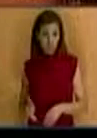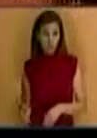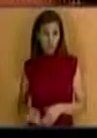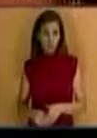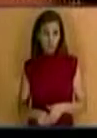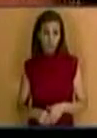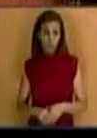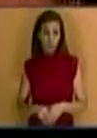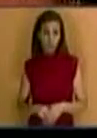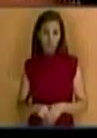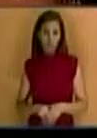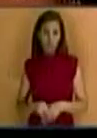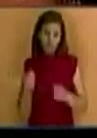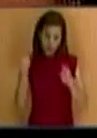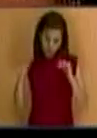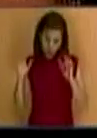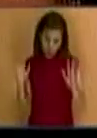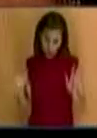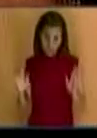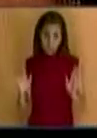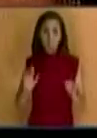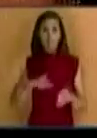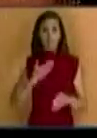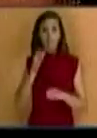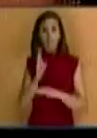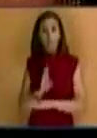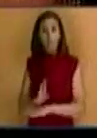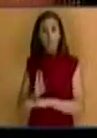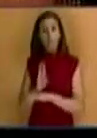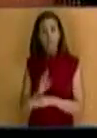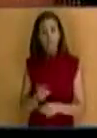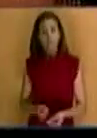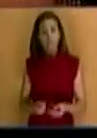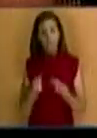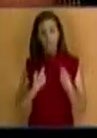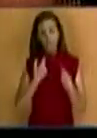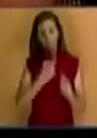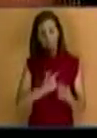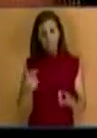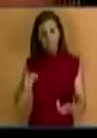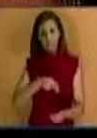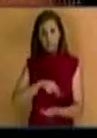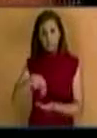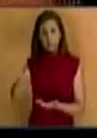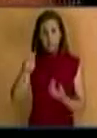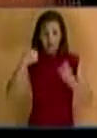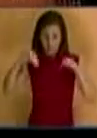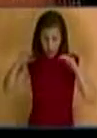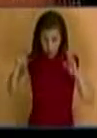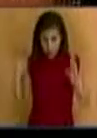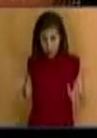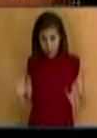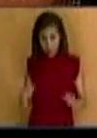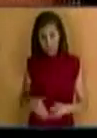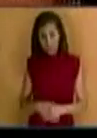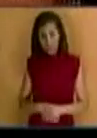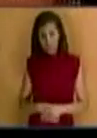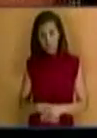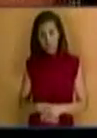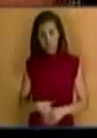Venezuela. Por supuesto, preservar la vida de los transeúntes. Lógicamente, hay